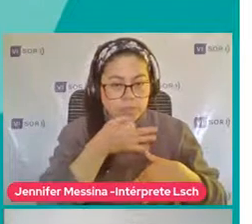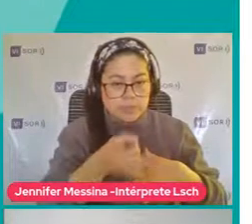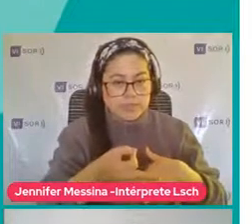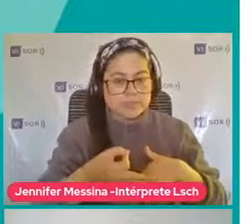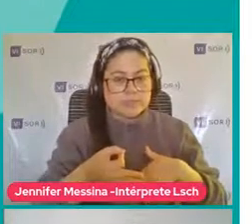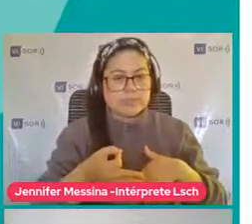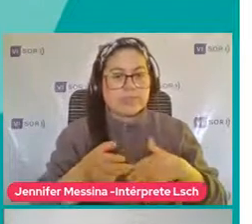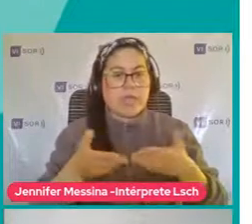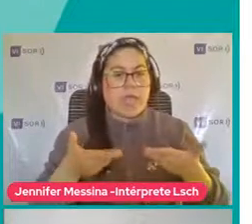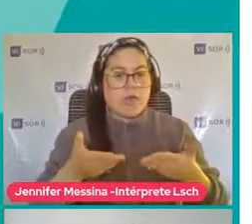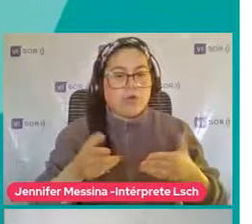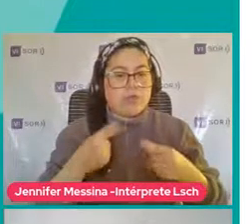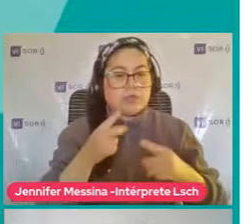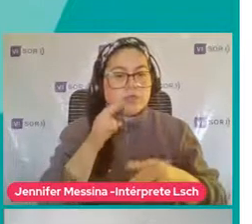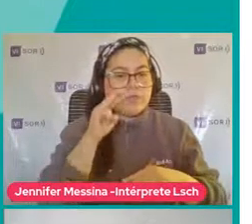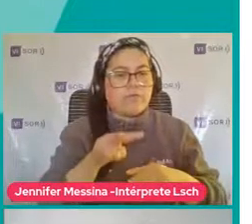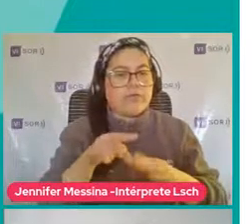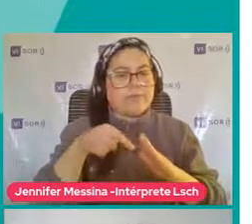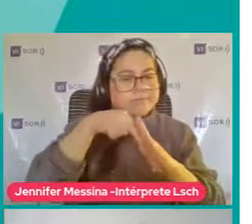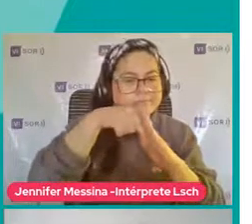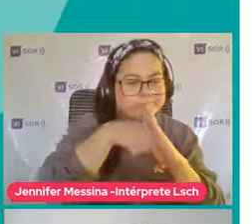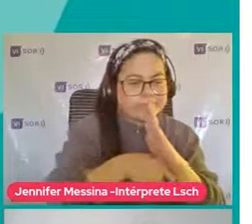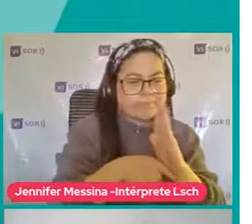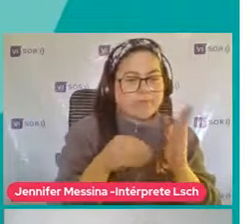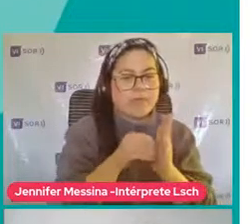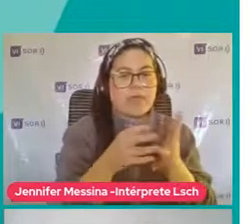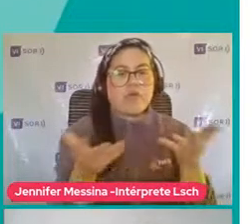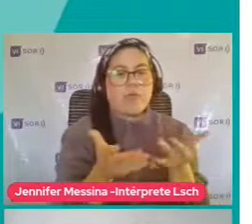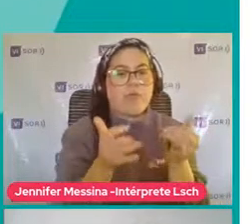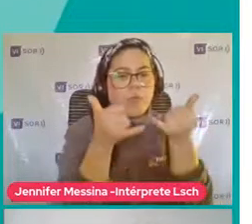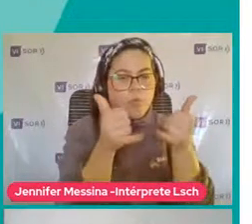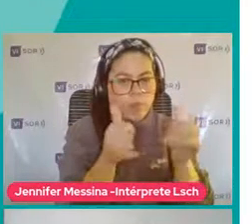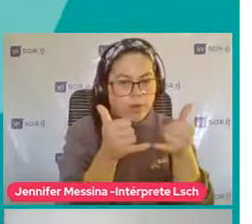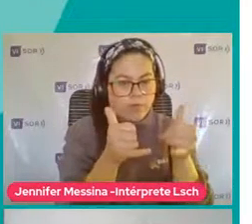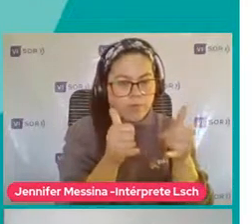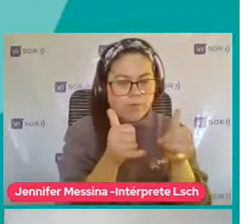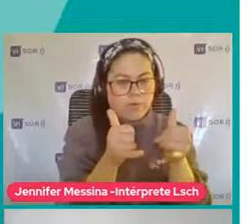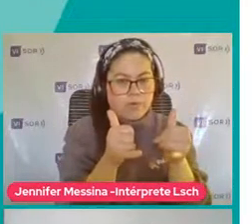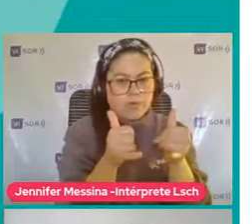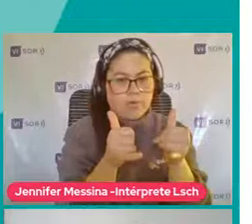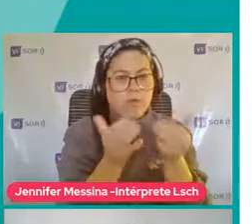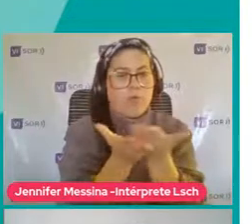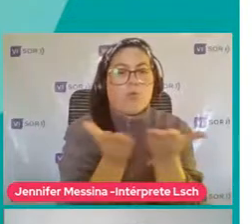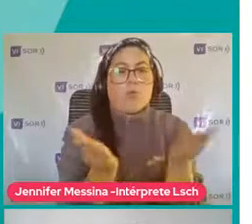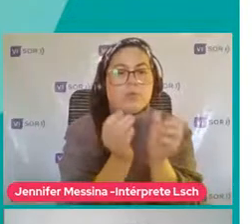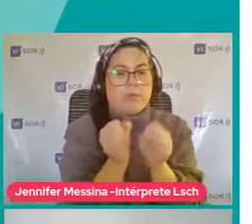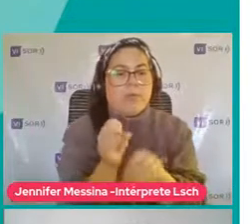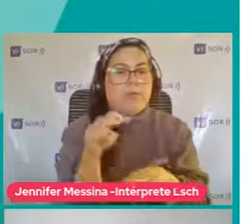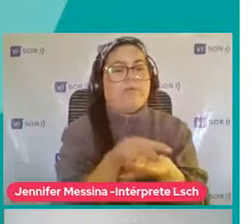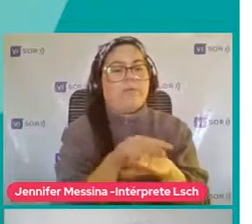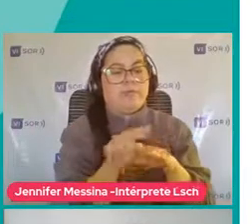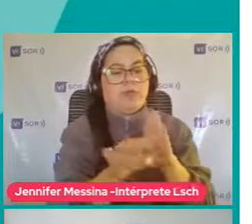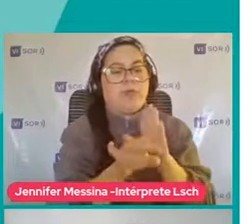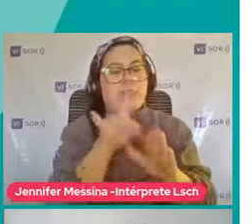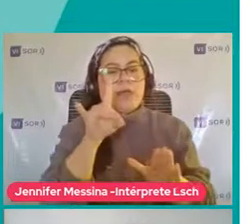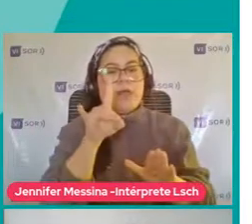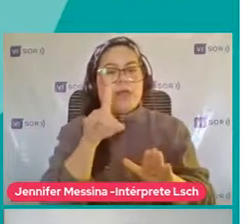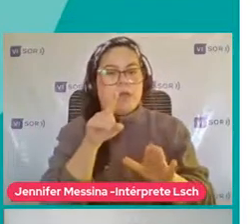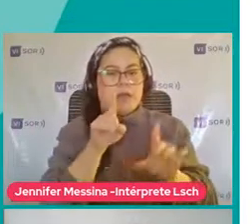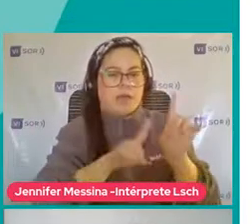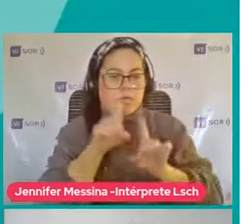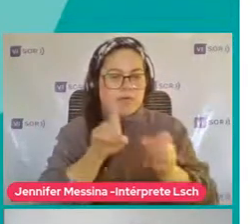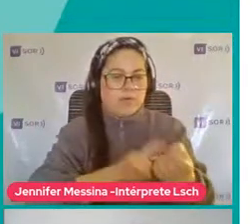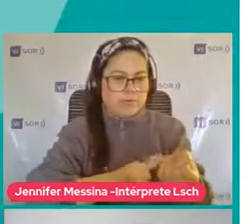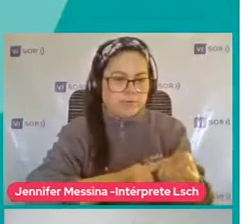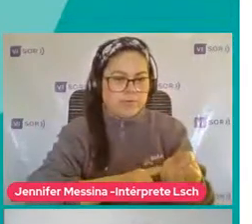vamos a ver Un poquito más En profundidad Es ver cómo El juego Y cómo en juego Ustedes pueden ir A detectar ciertas conductas Que obviamente El